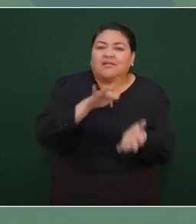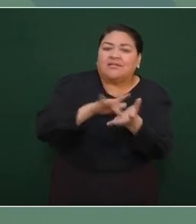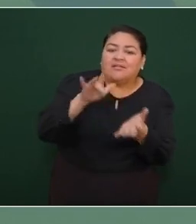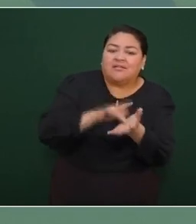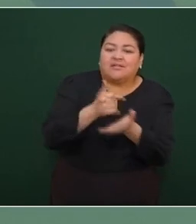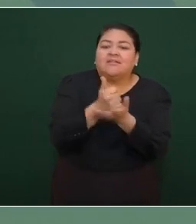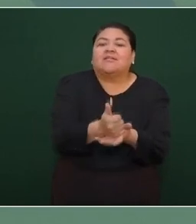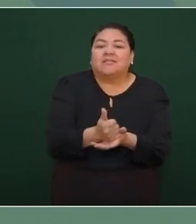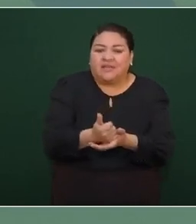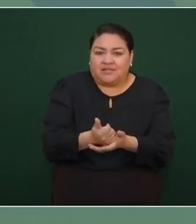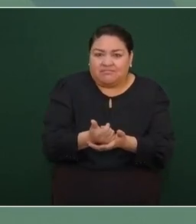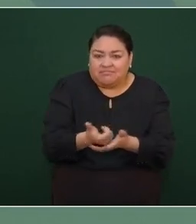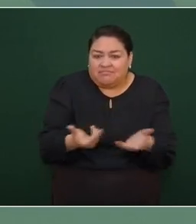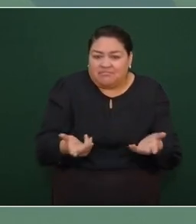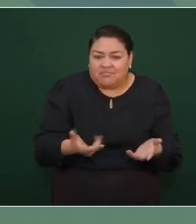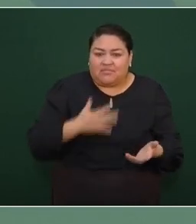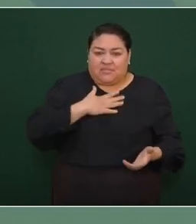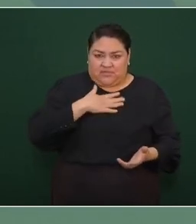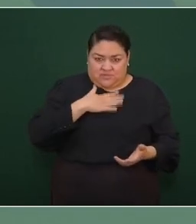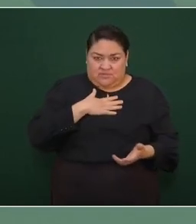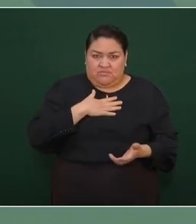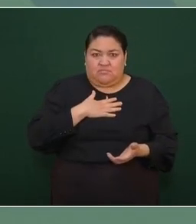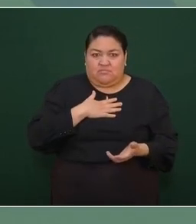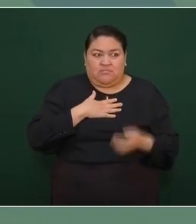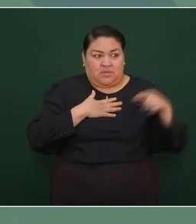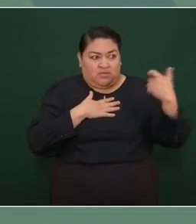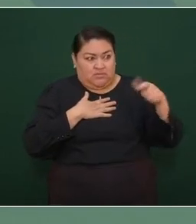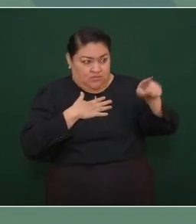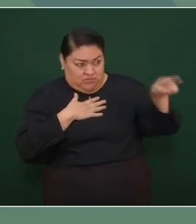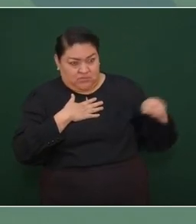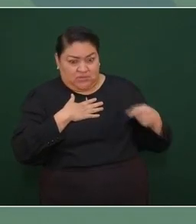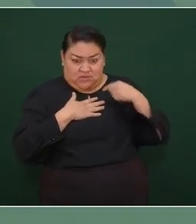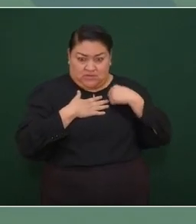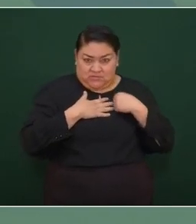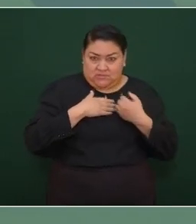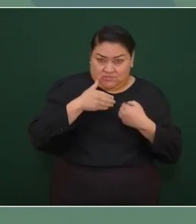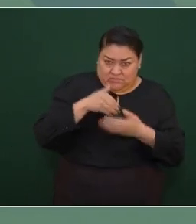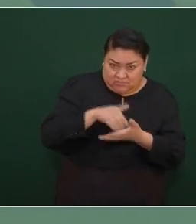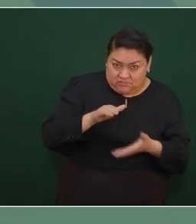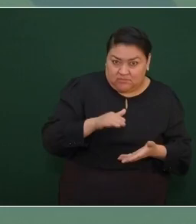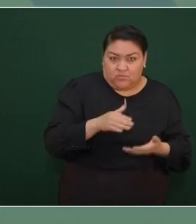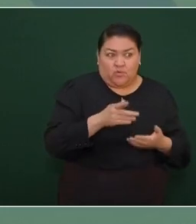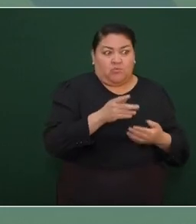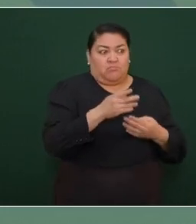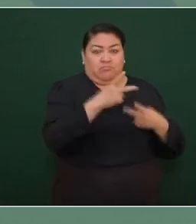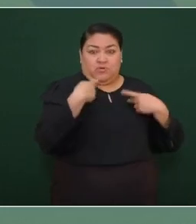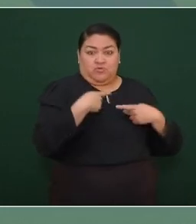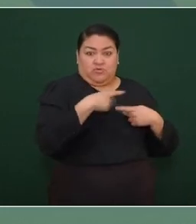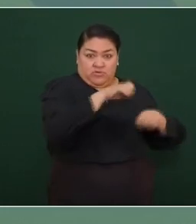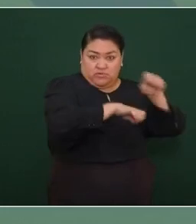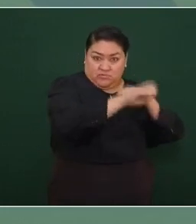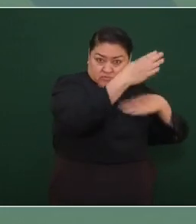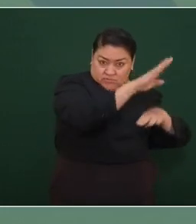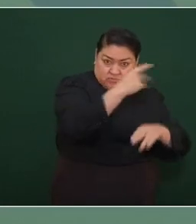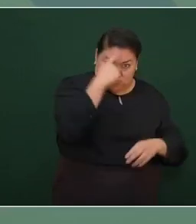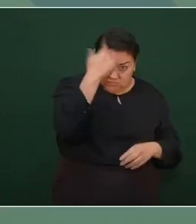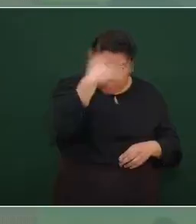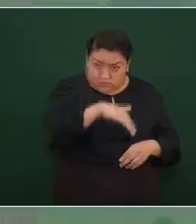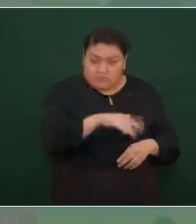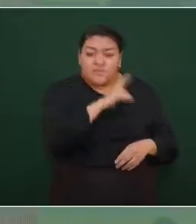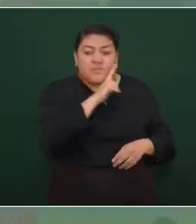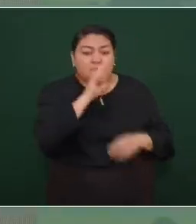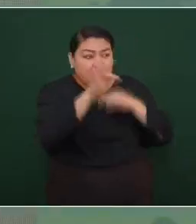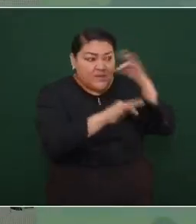me han sacado adelante los ricos los banqueros los empresarios los periodistas